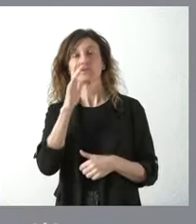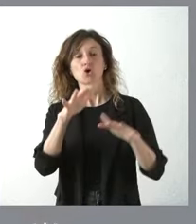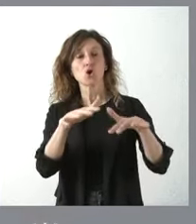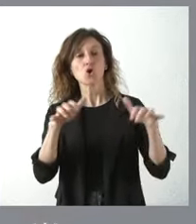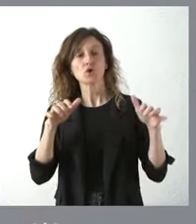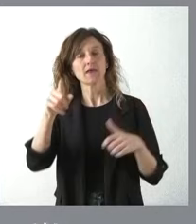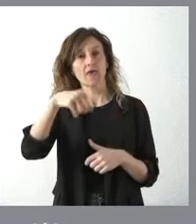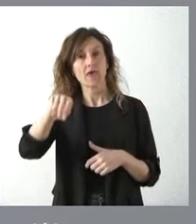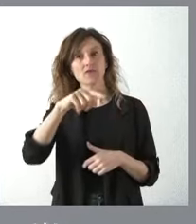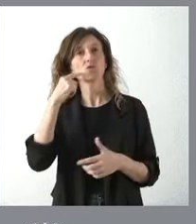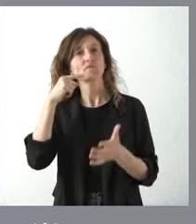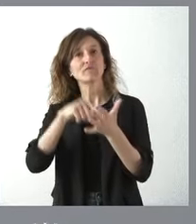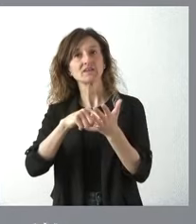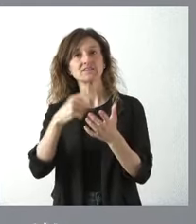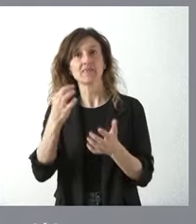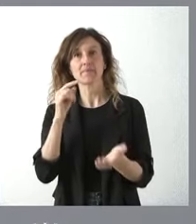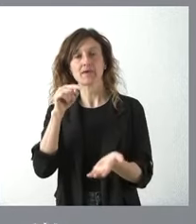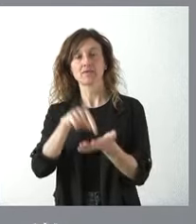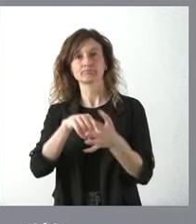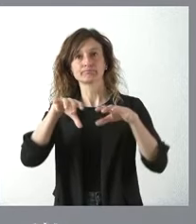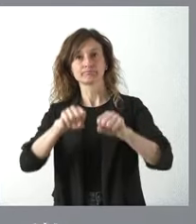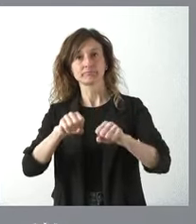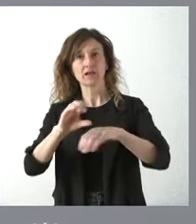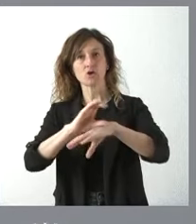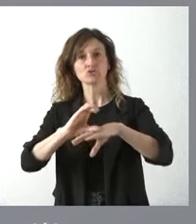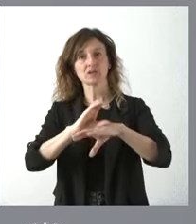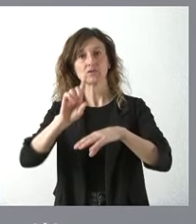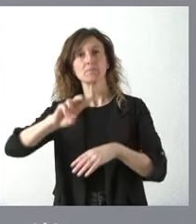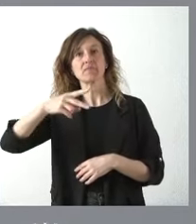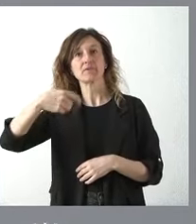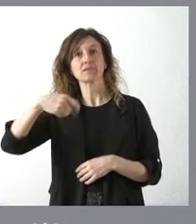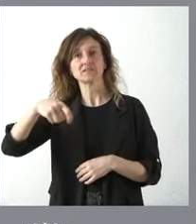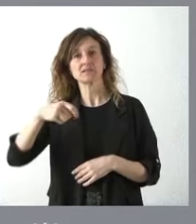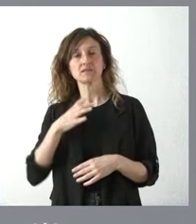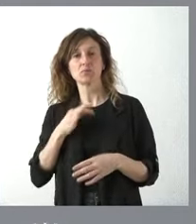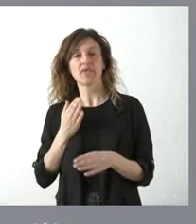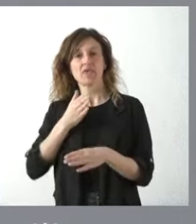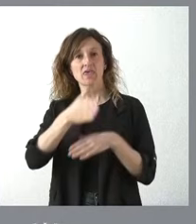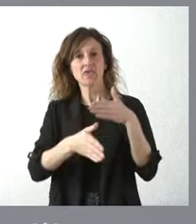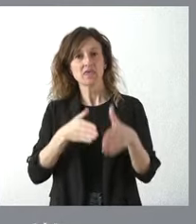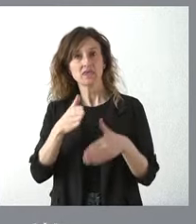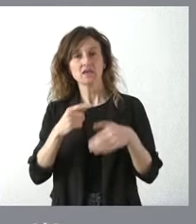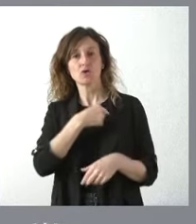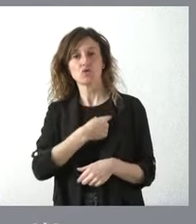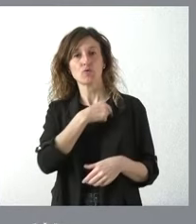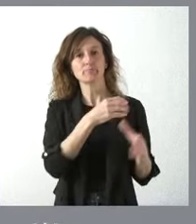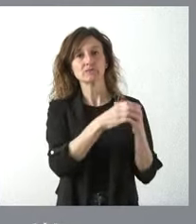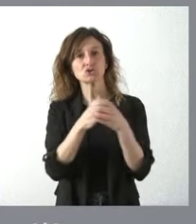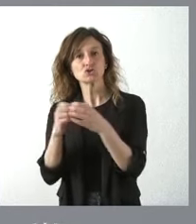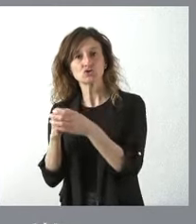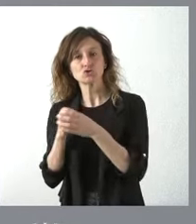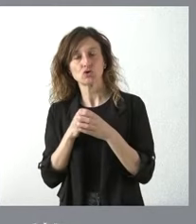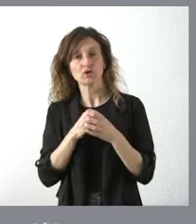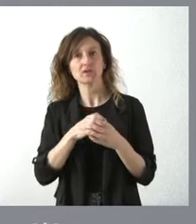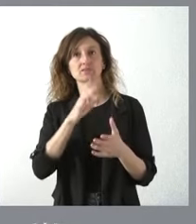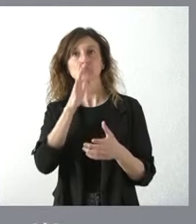que establezcan la fecha correspondiente es para que todos los consejeros y también el vicepresidente podamos comparecer en las comisiones correspondientes que están habilitadas al